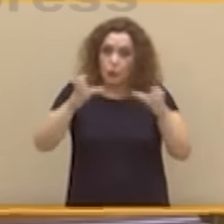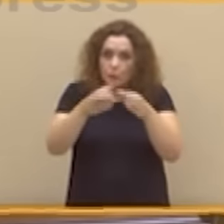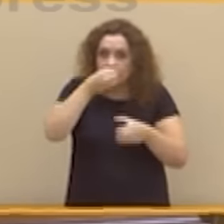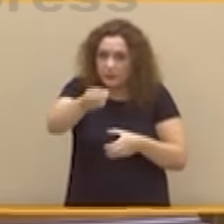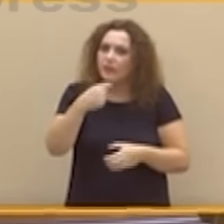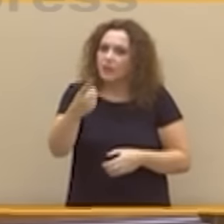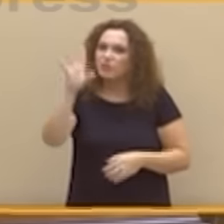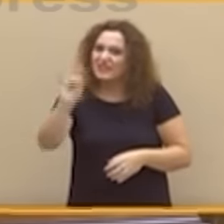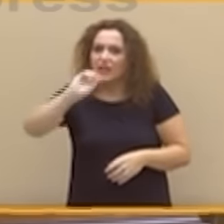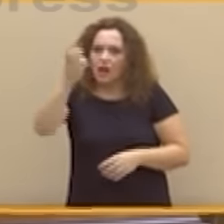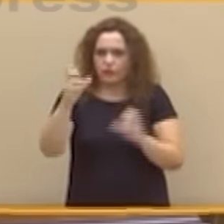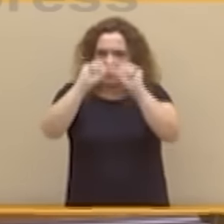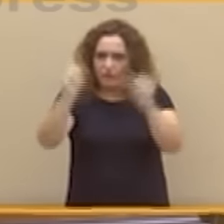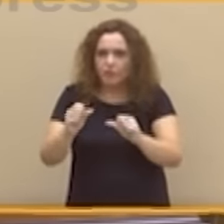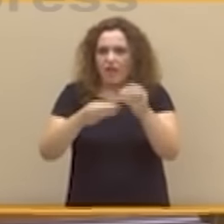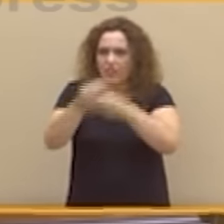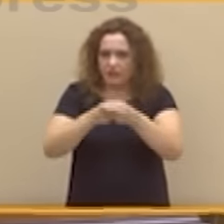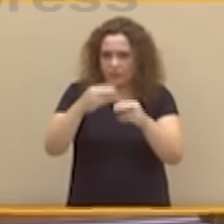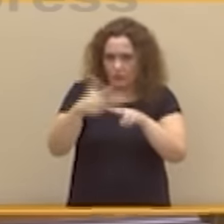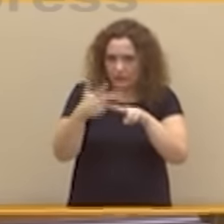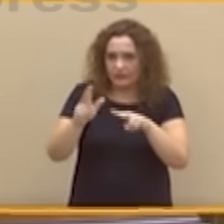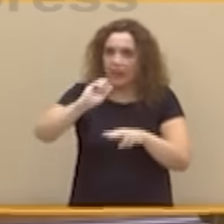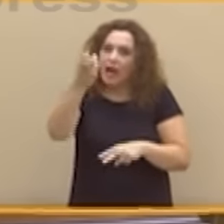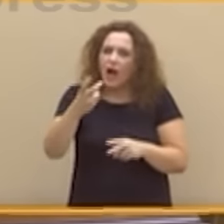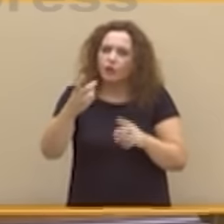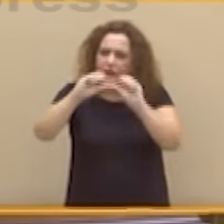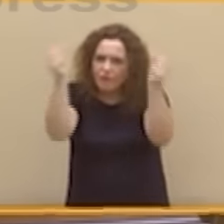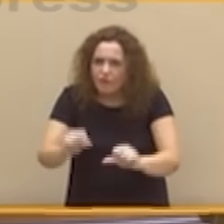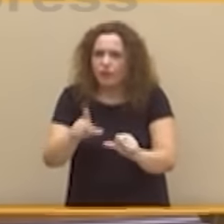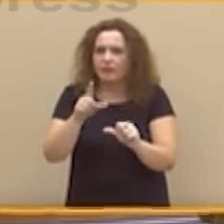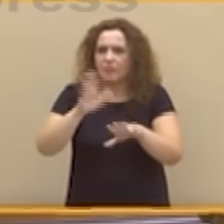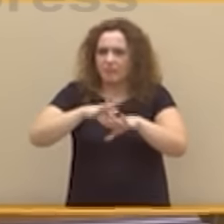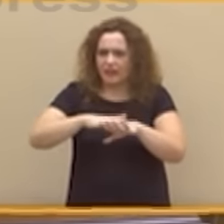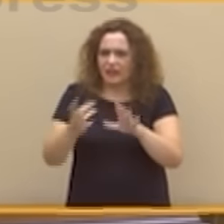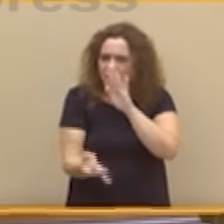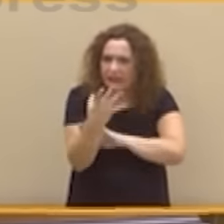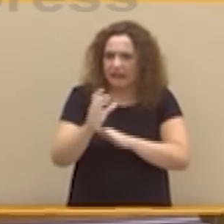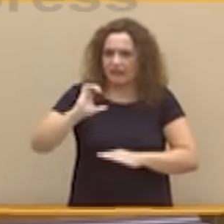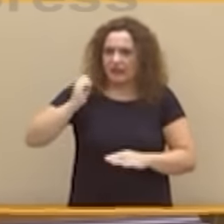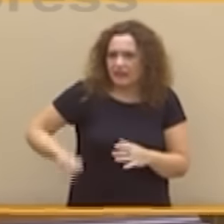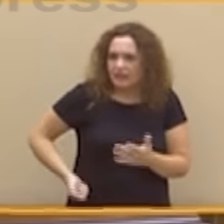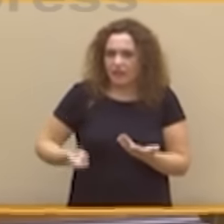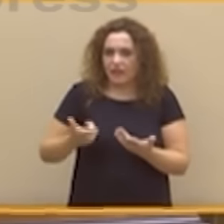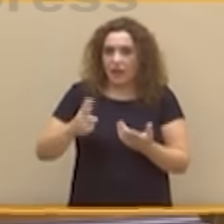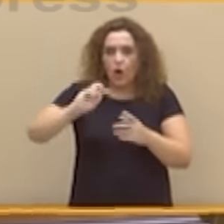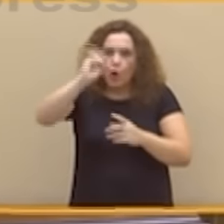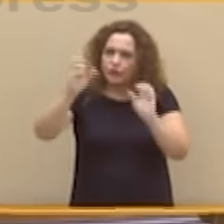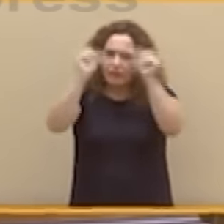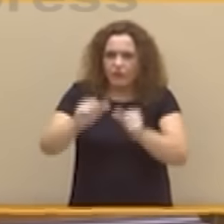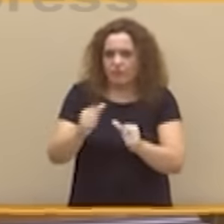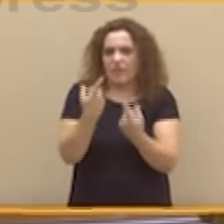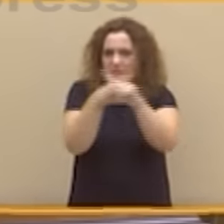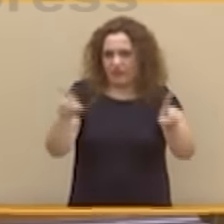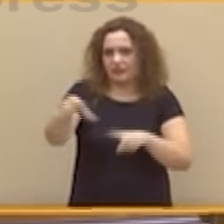entender las instituciones y dirigirlas, a otra forma de crear y distribuir la riqueza de la nación, a otra forma distinta de entender España, de